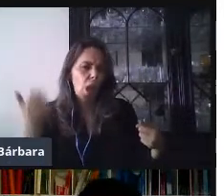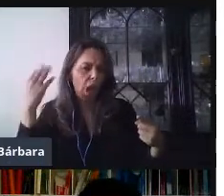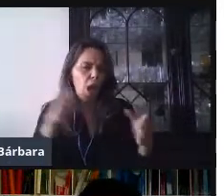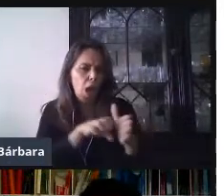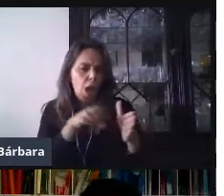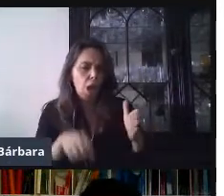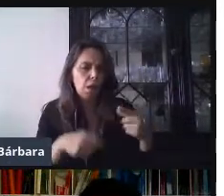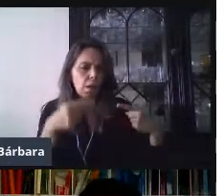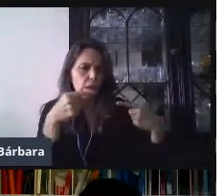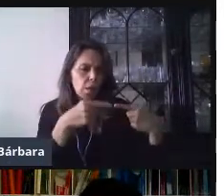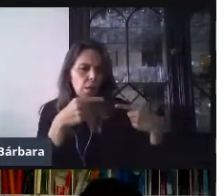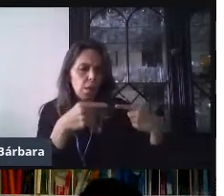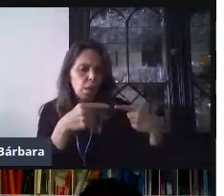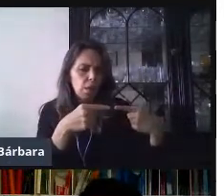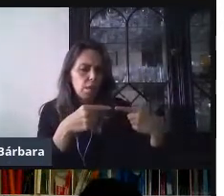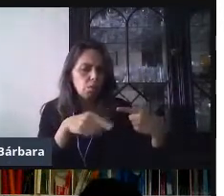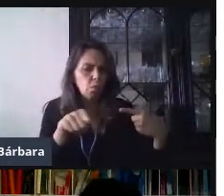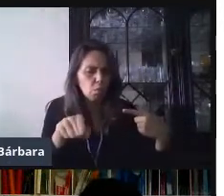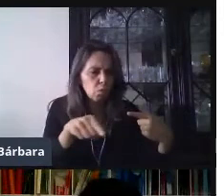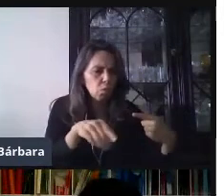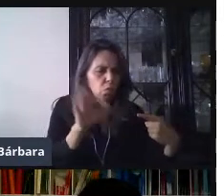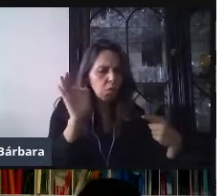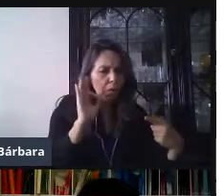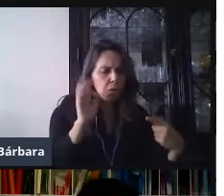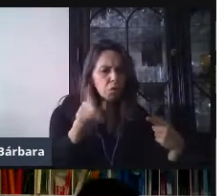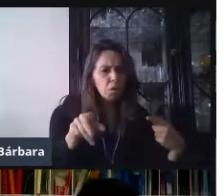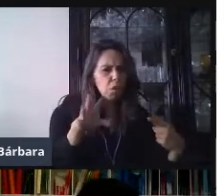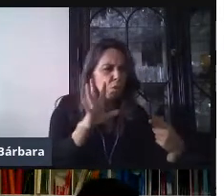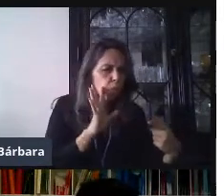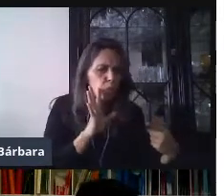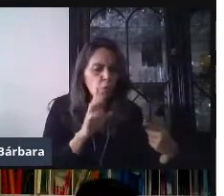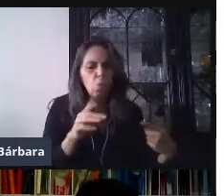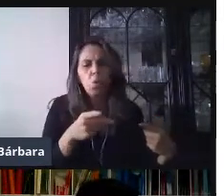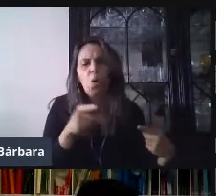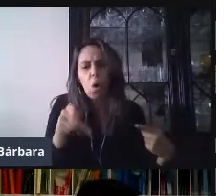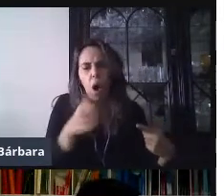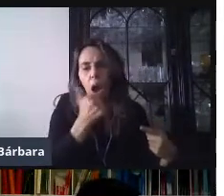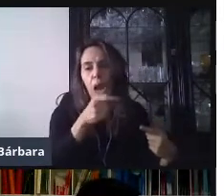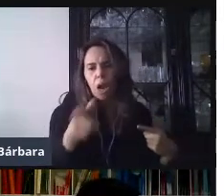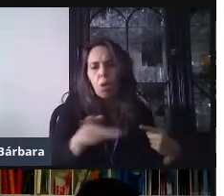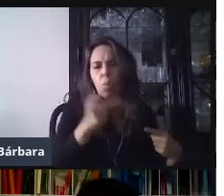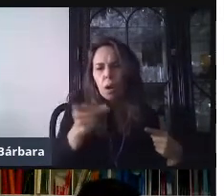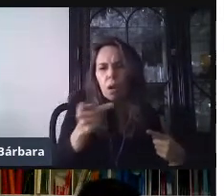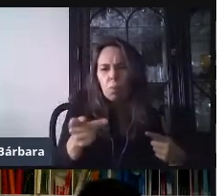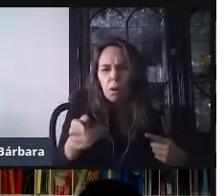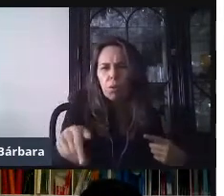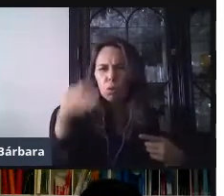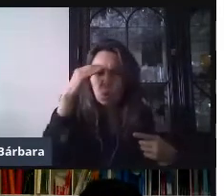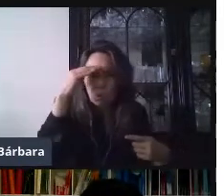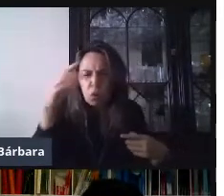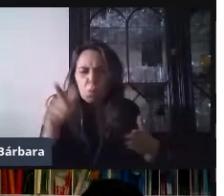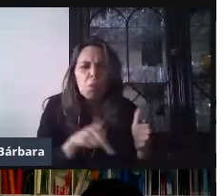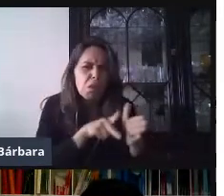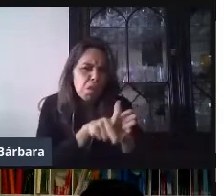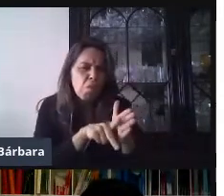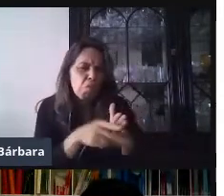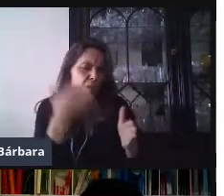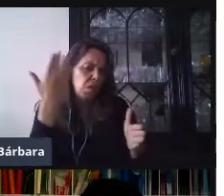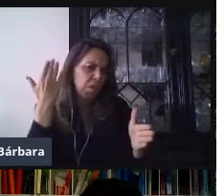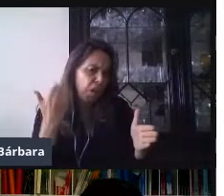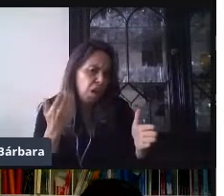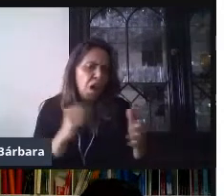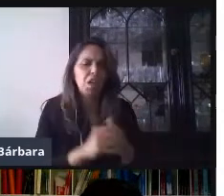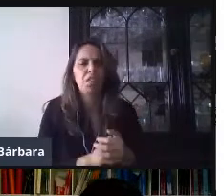momento, conocer quizás la opinión sobre un video o establecer, digamos, que analicen cierta